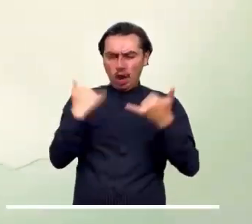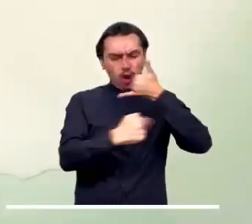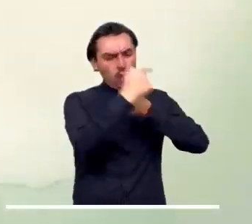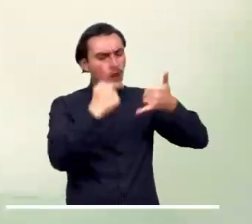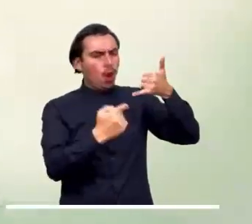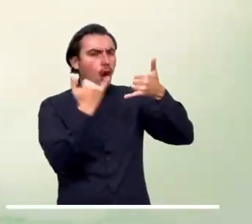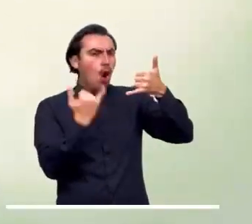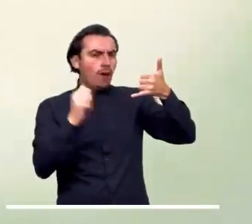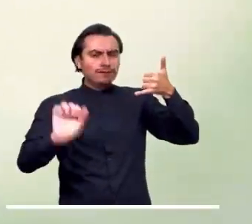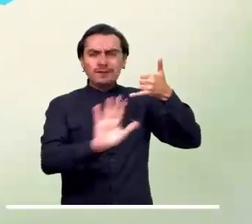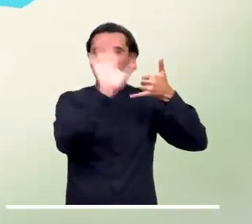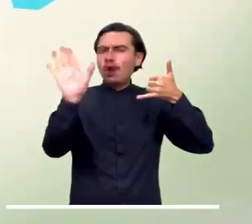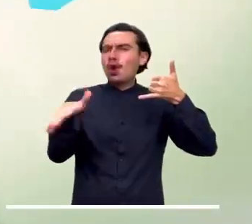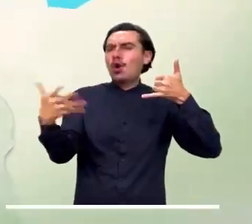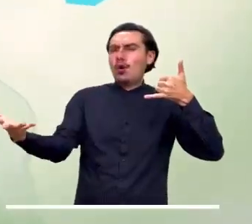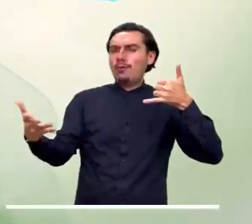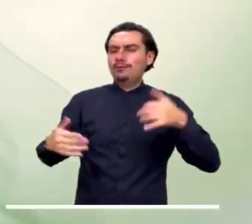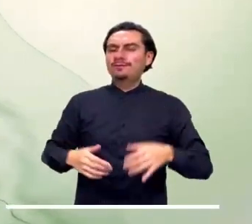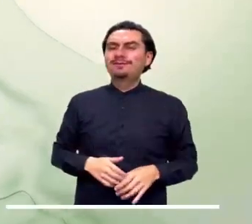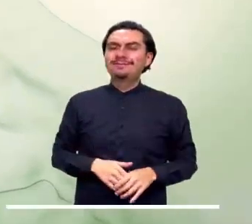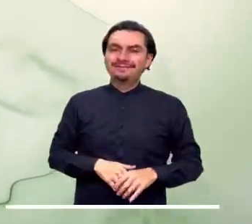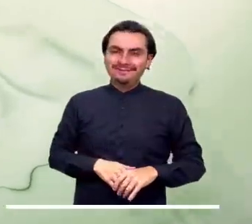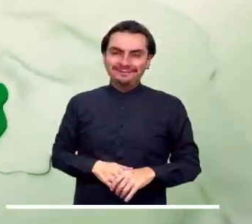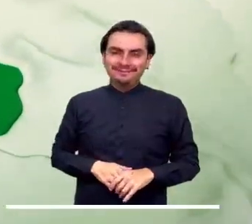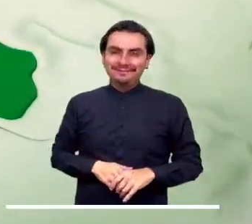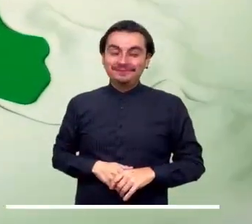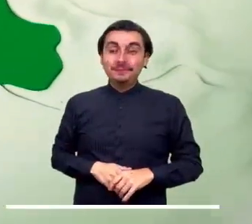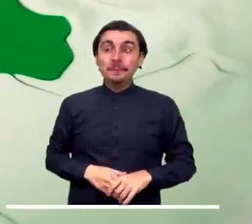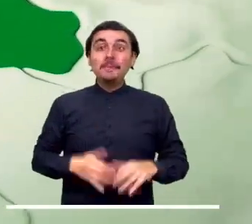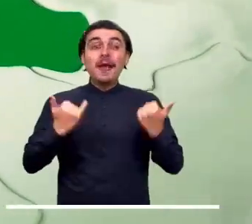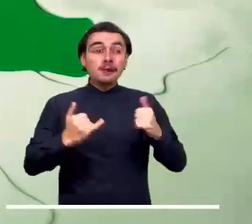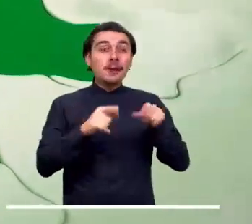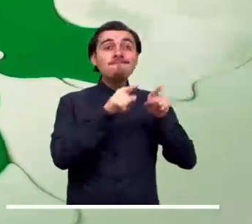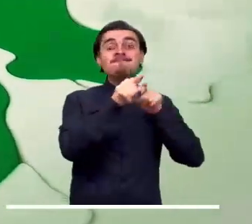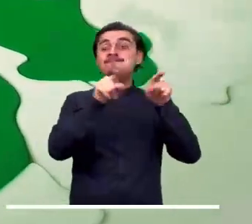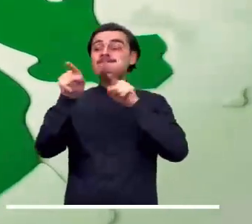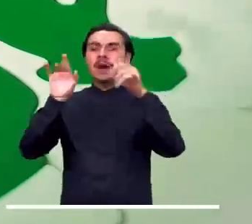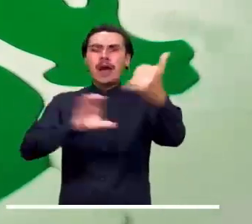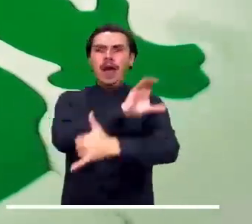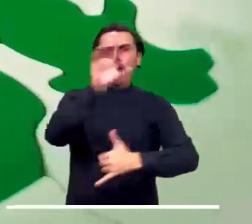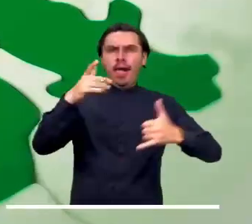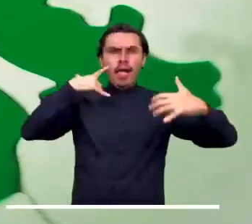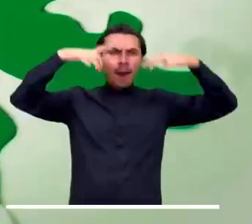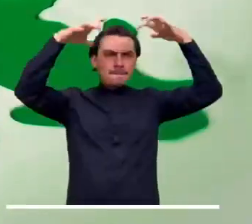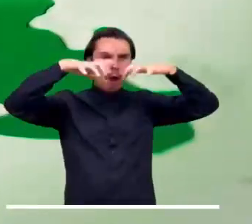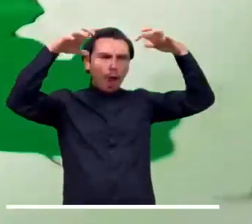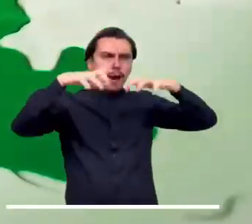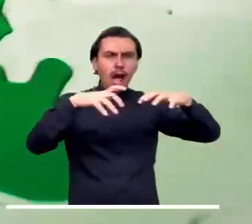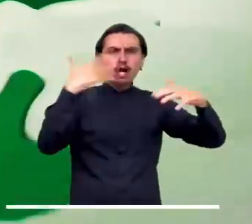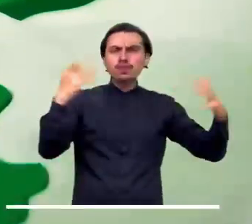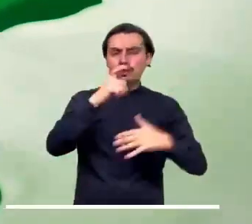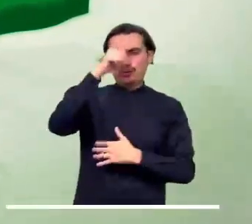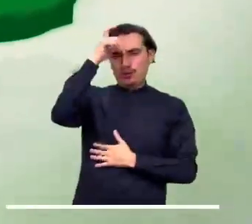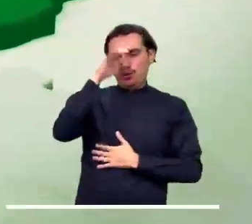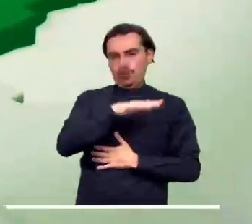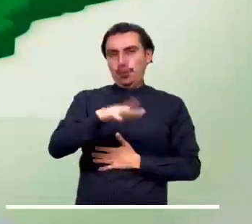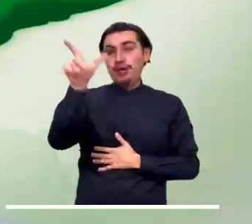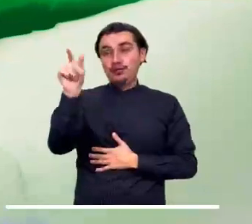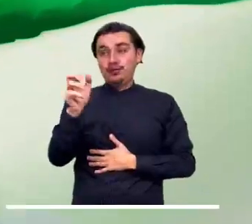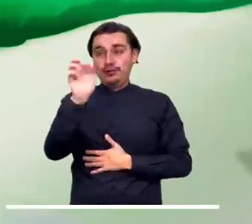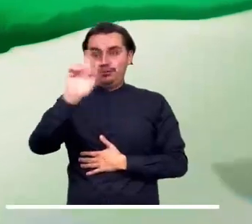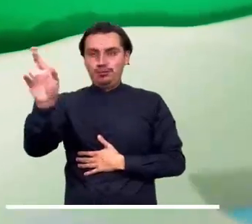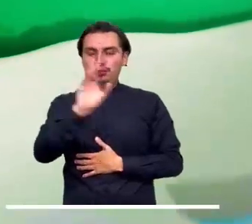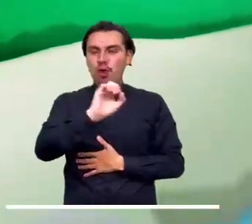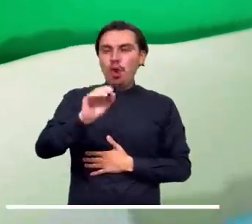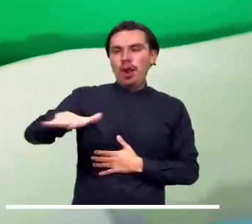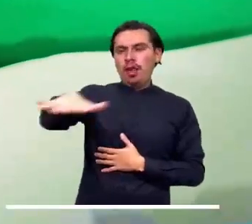país y se focalizarán en el norte y sur de Bolívar, norte de Magdalena y Atlántico. Una mañana gris se plantea